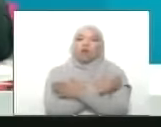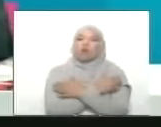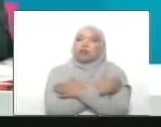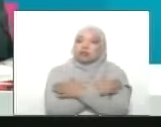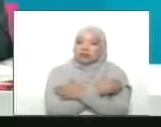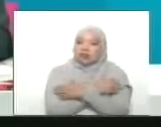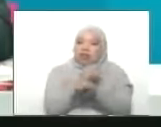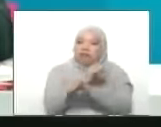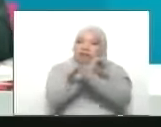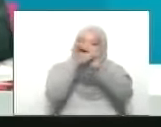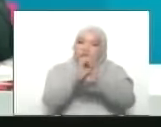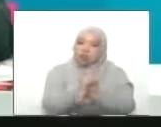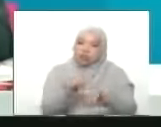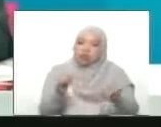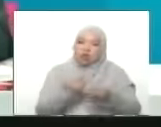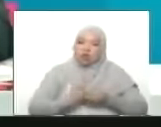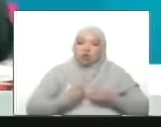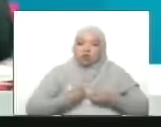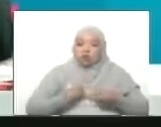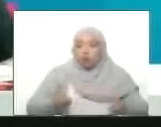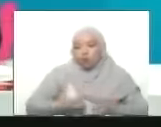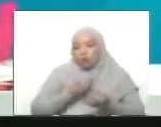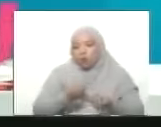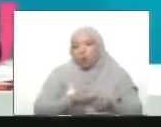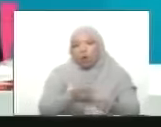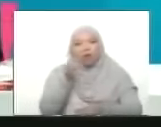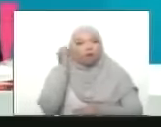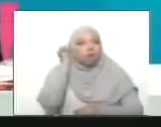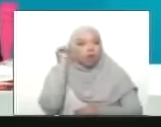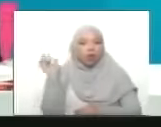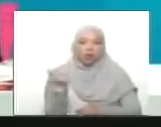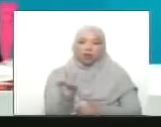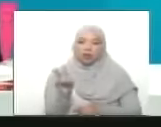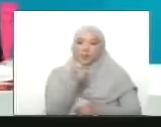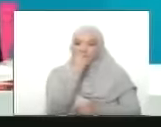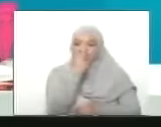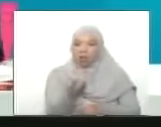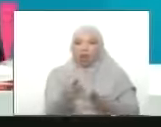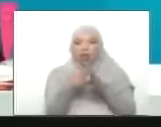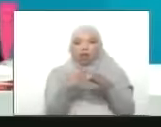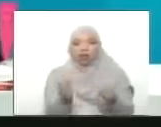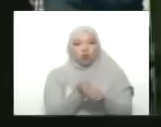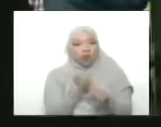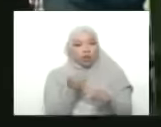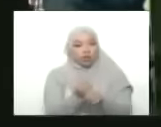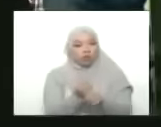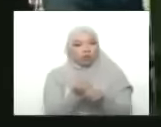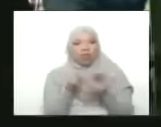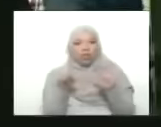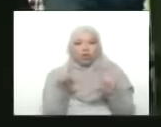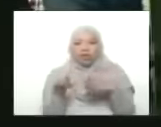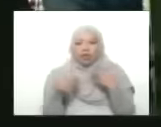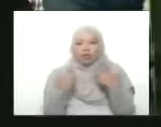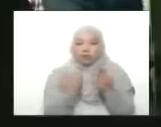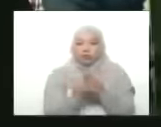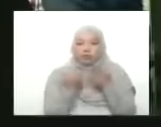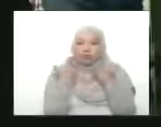seguridad vida y prosperidad a la mujer venezolana invitadas todas pues quedan seis vértices